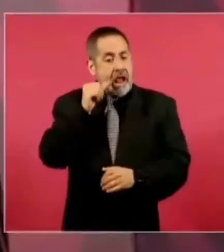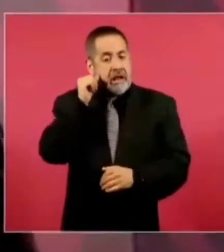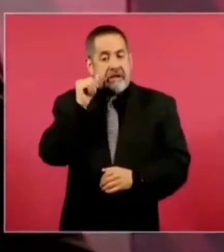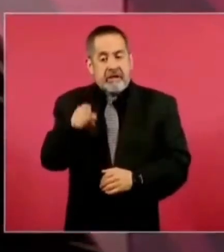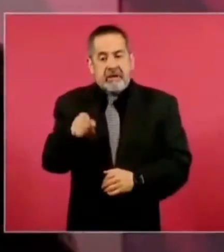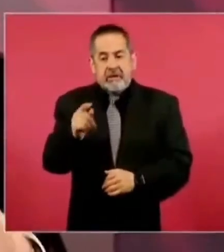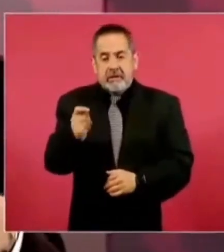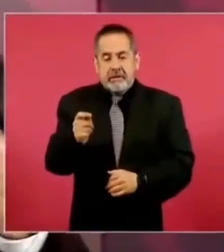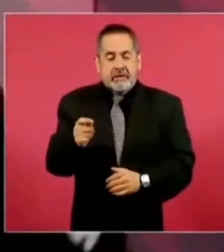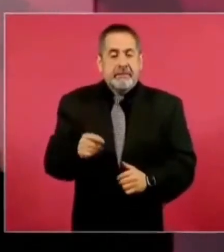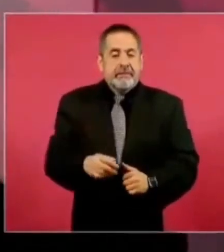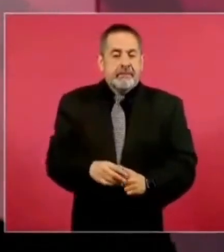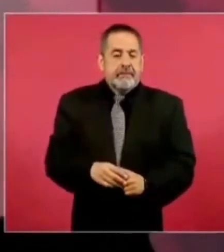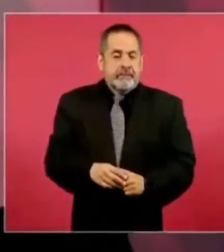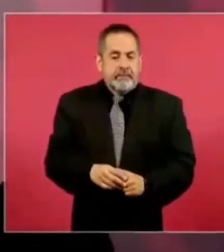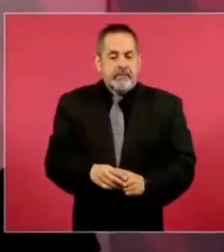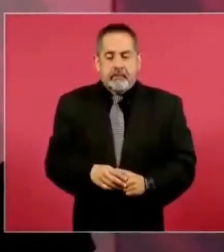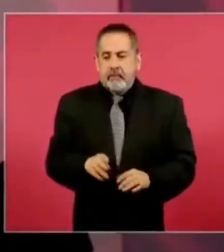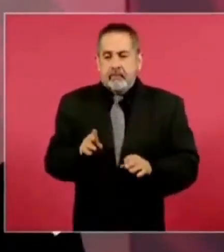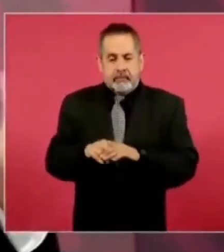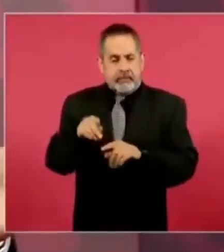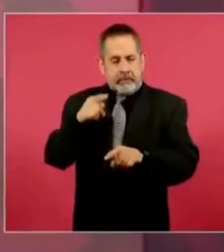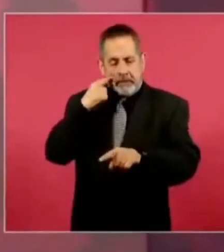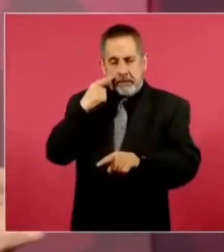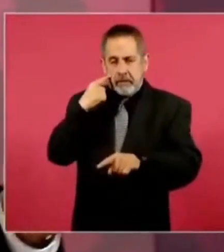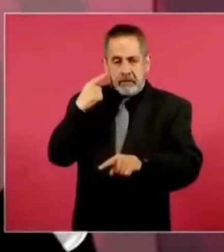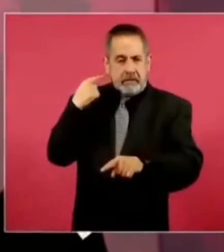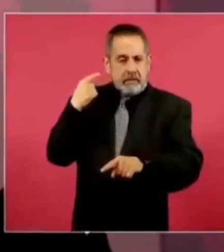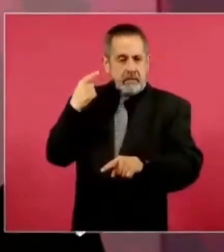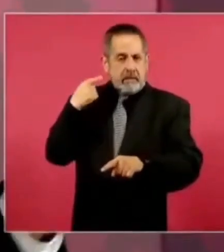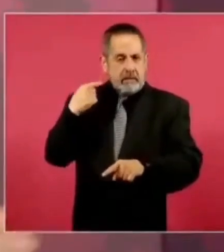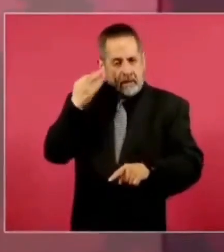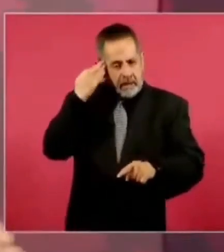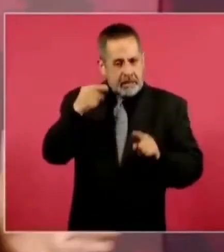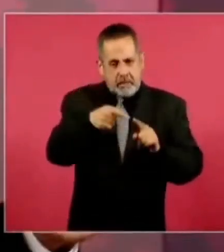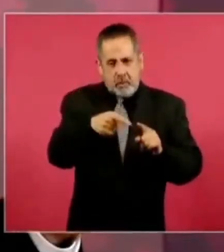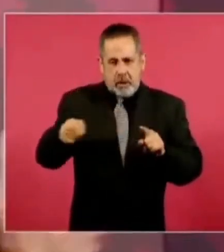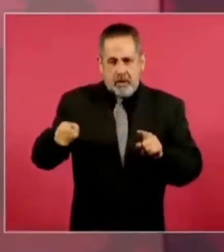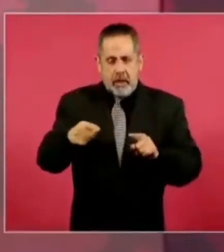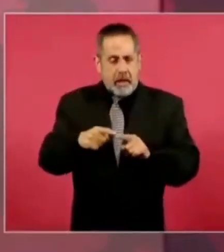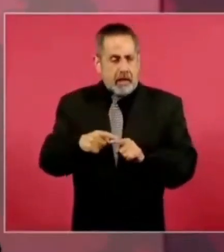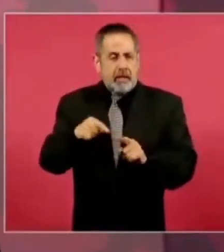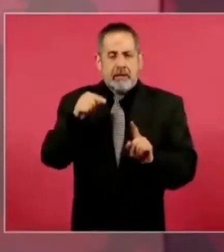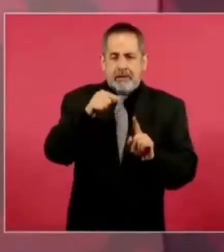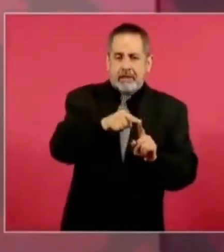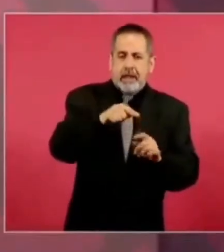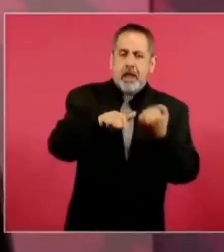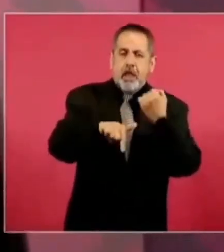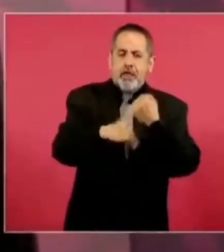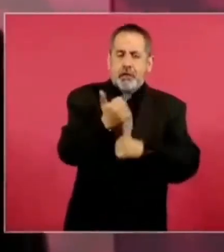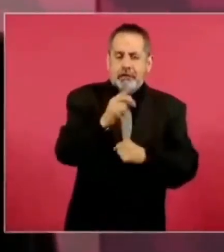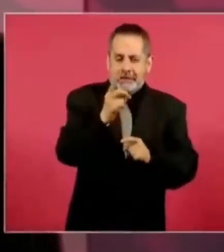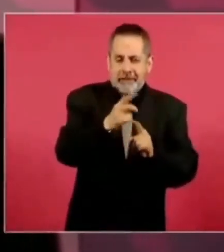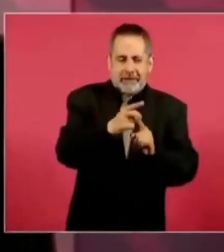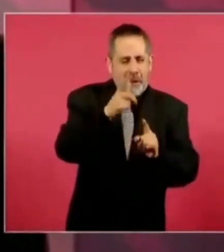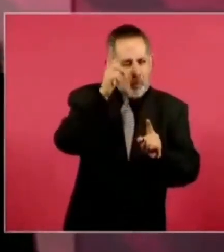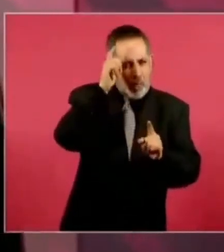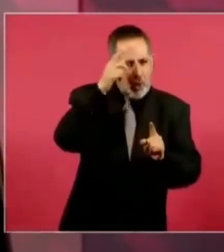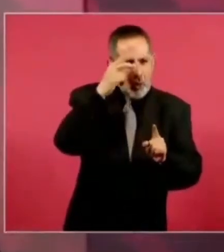esta temporada ahora sí que de Guadalupe Reyes